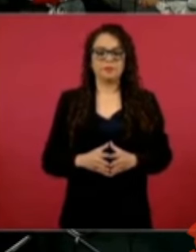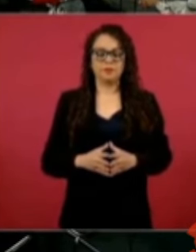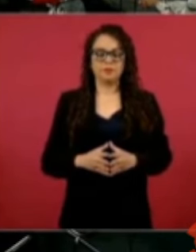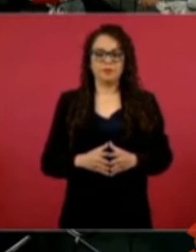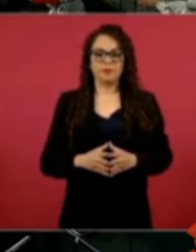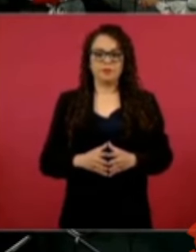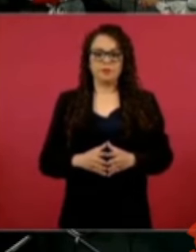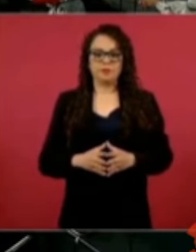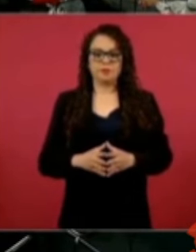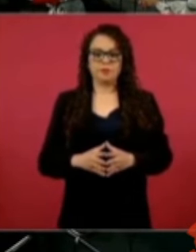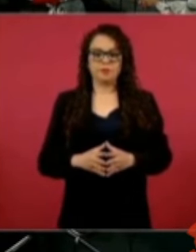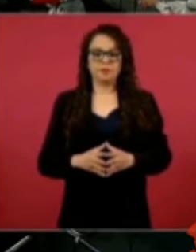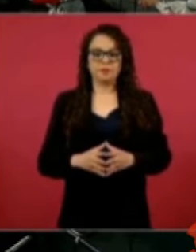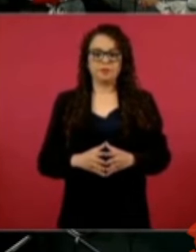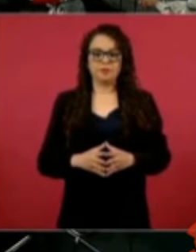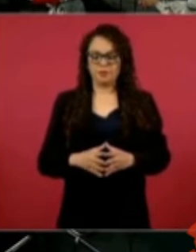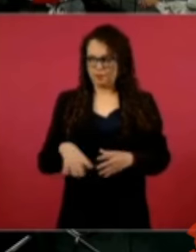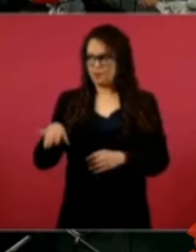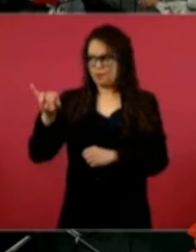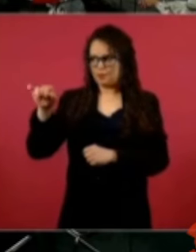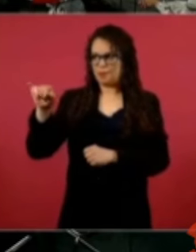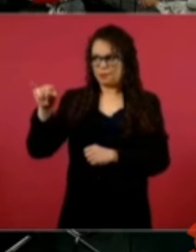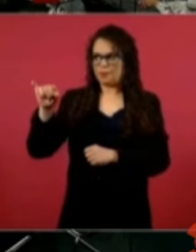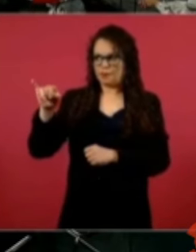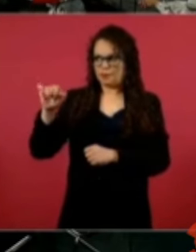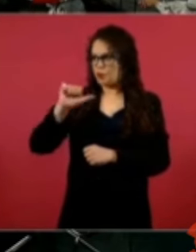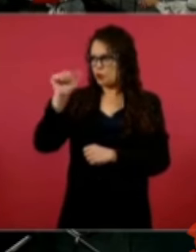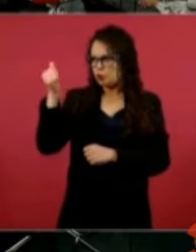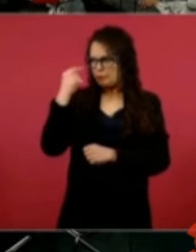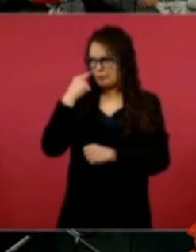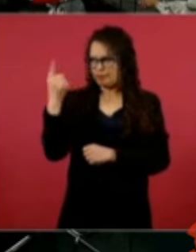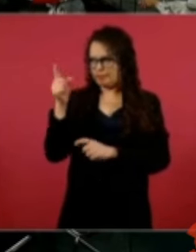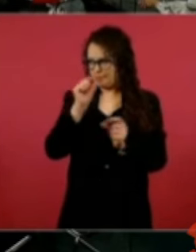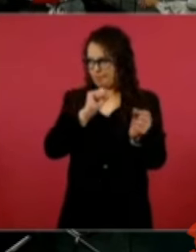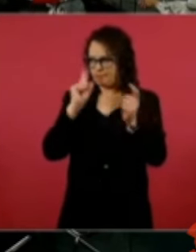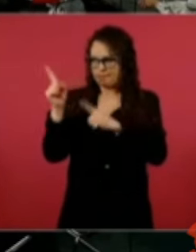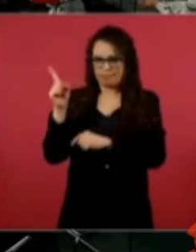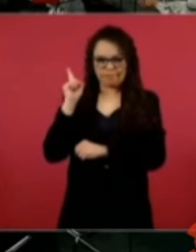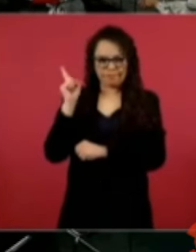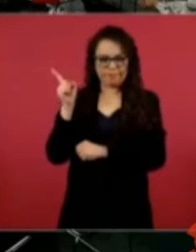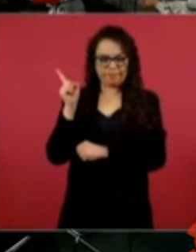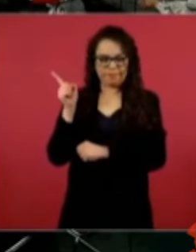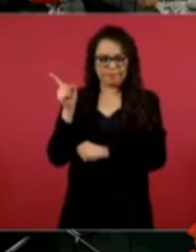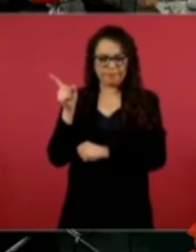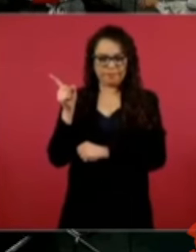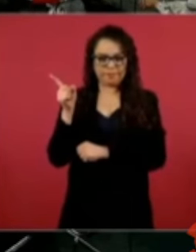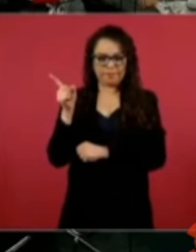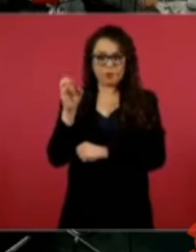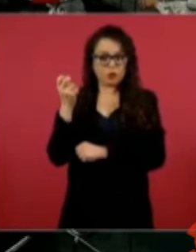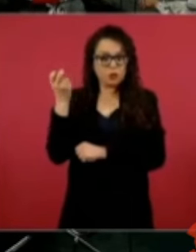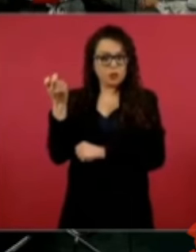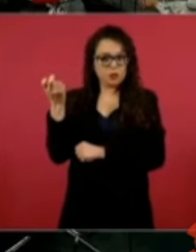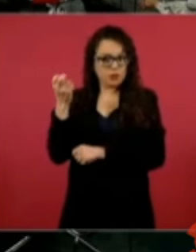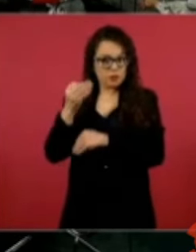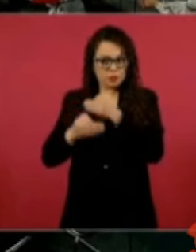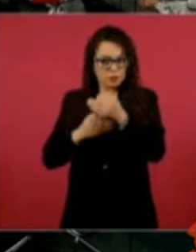A ver, el siguiente. Sobre... o esto es lo que tienen.